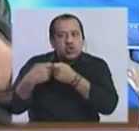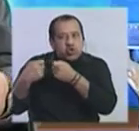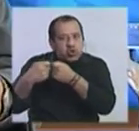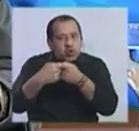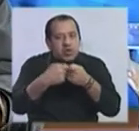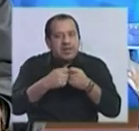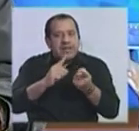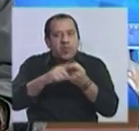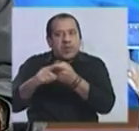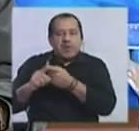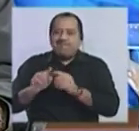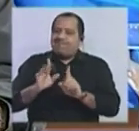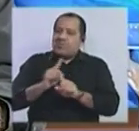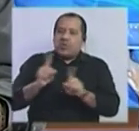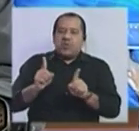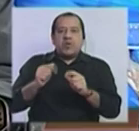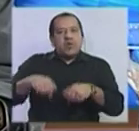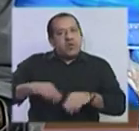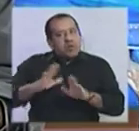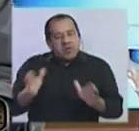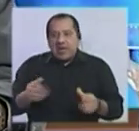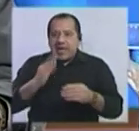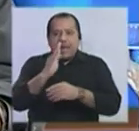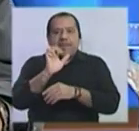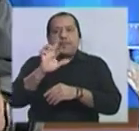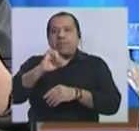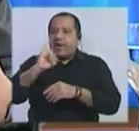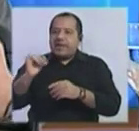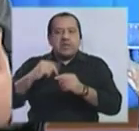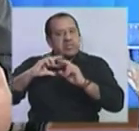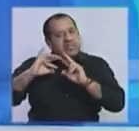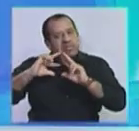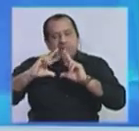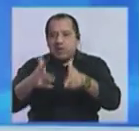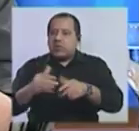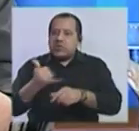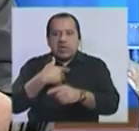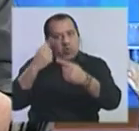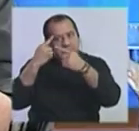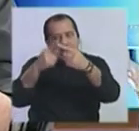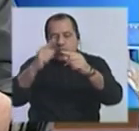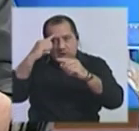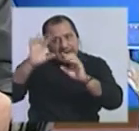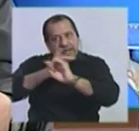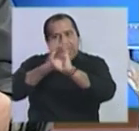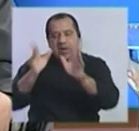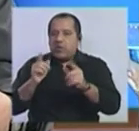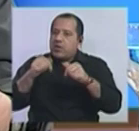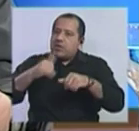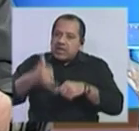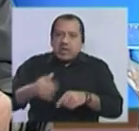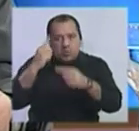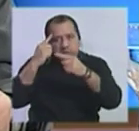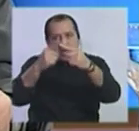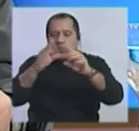una banca que va a tener un objetivo claro, ya lo ha dicho Vega incluso, pero es un partido que tiene una misión, digamos,